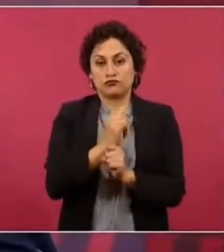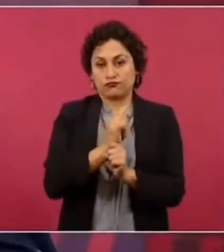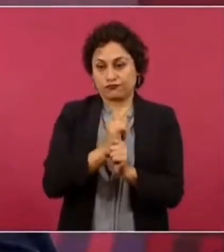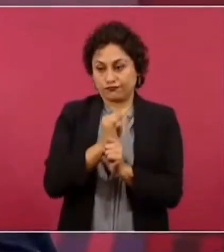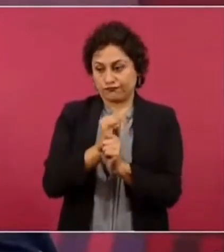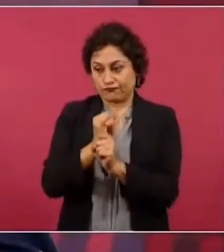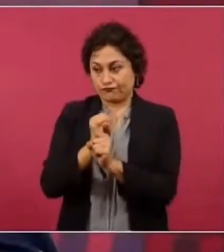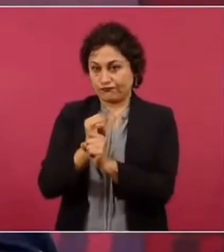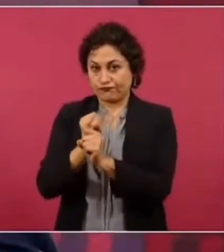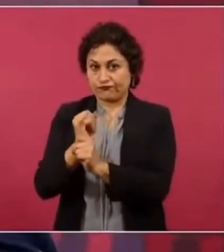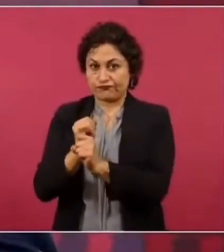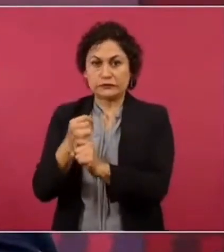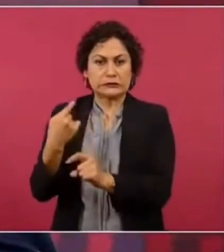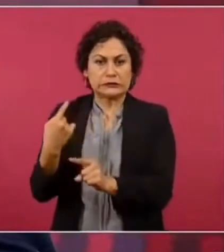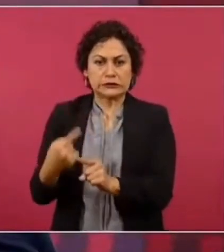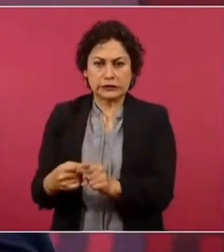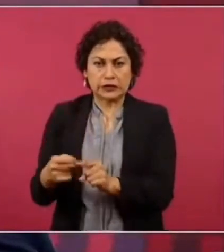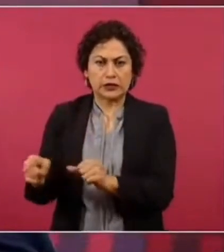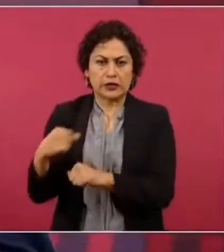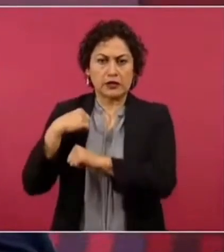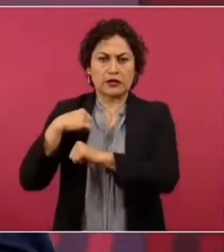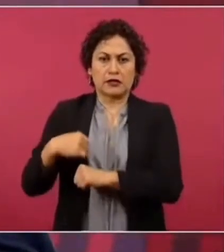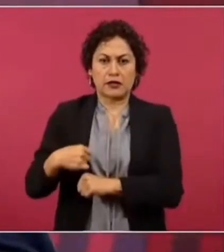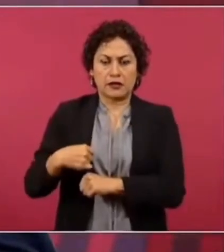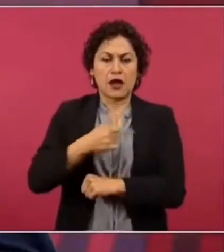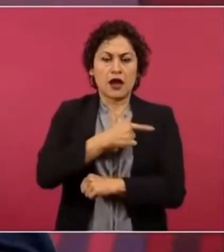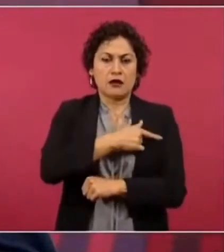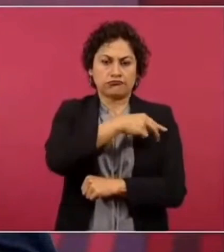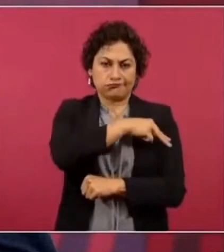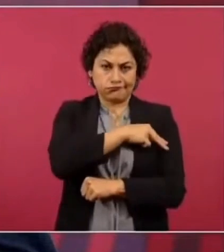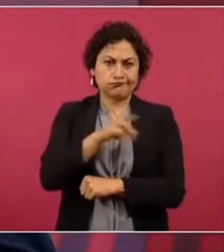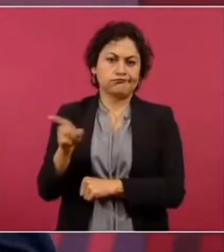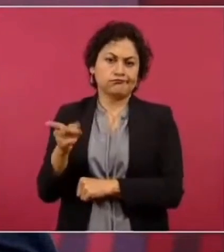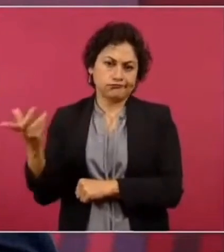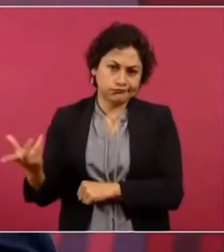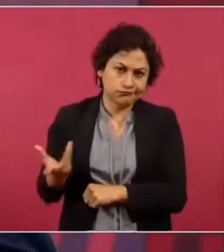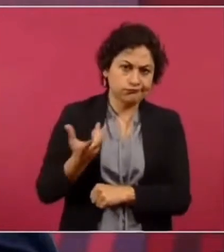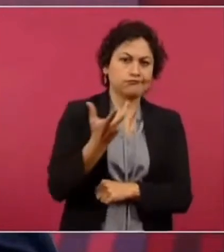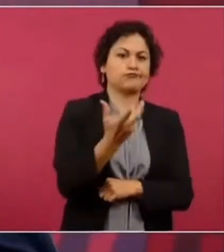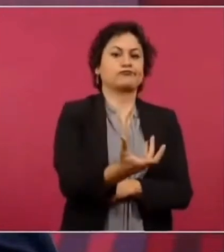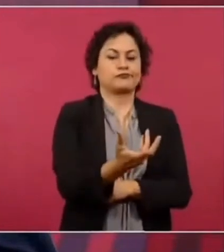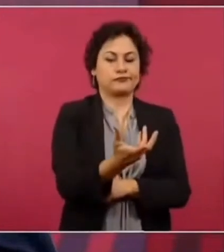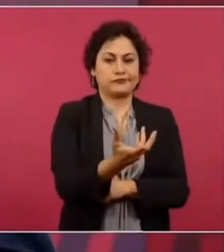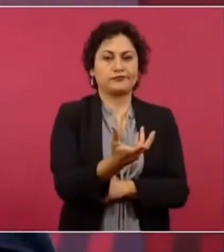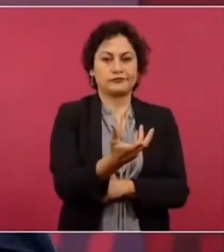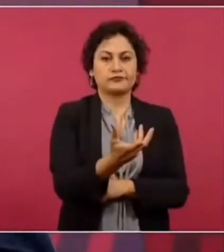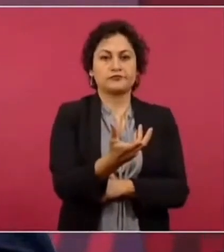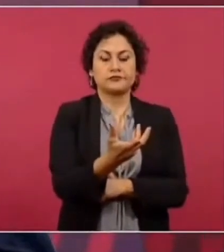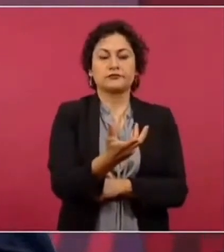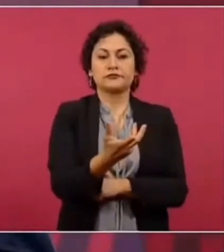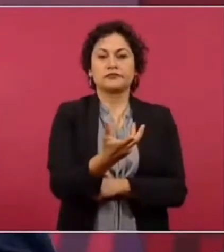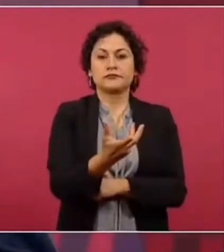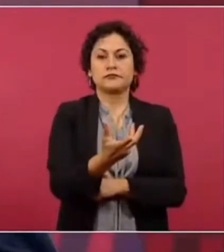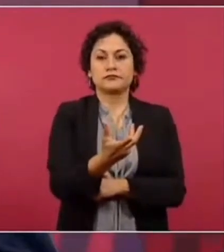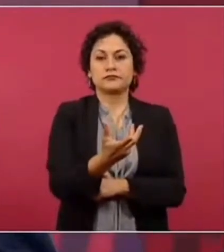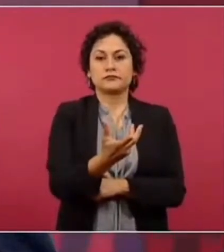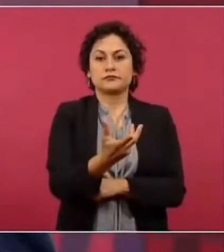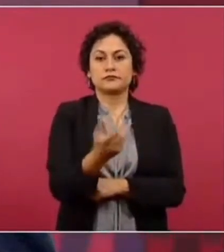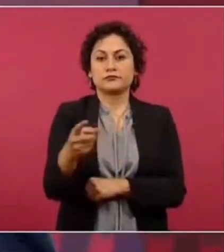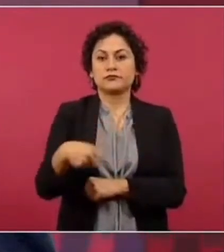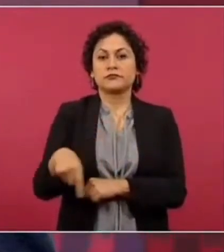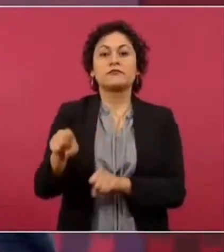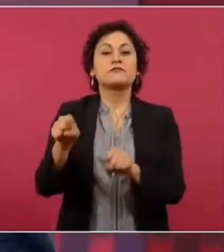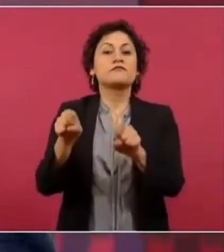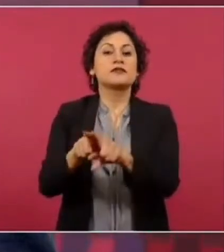Fue la Guardia Nacional, fueron elementos de la defensa.